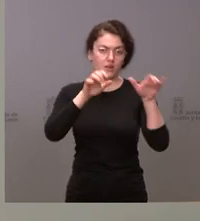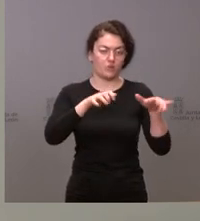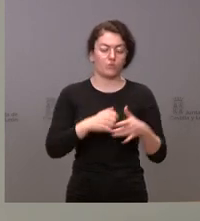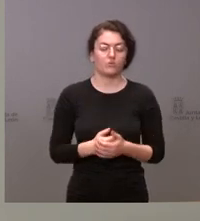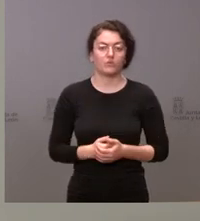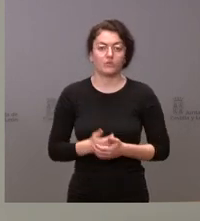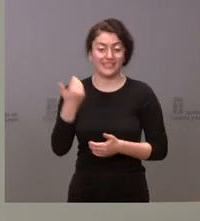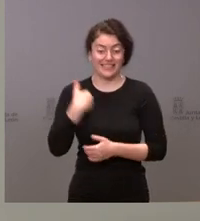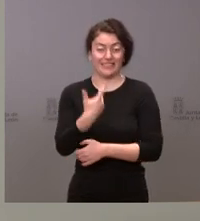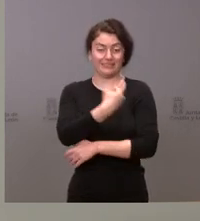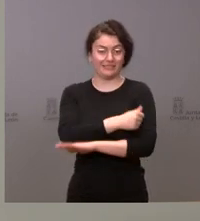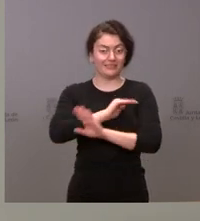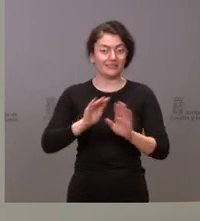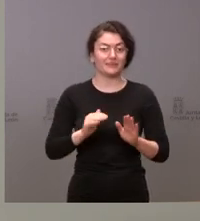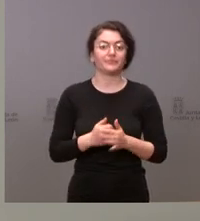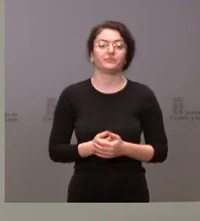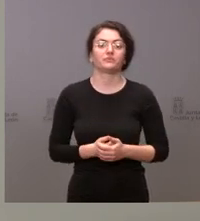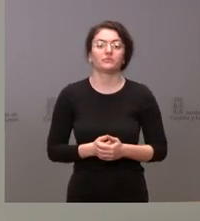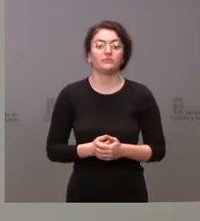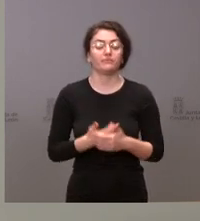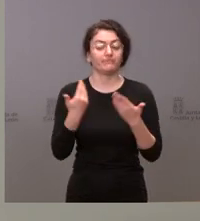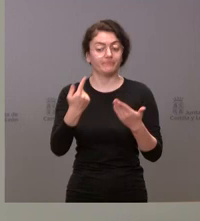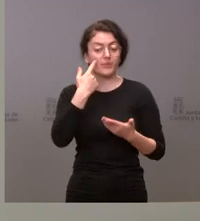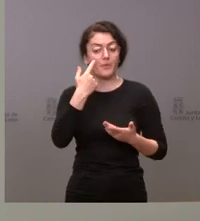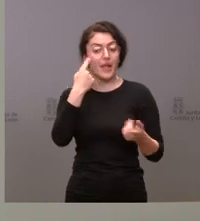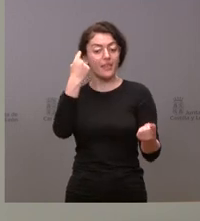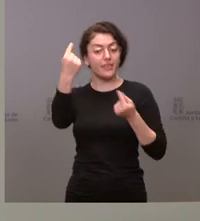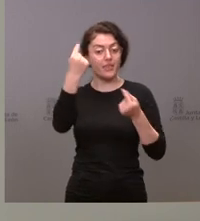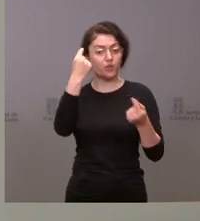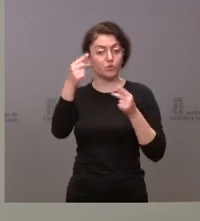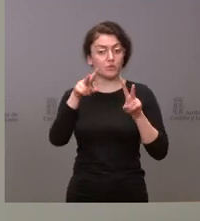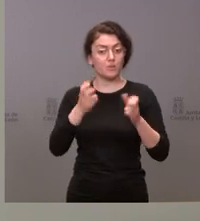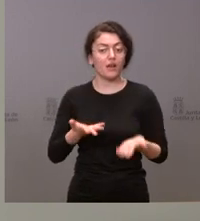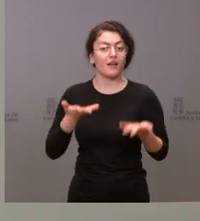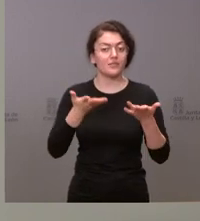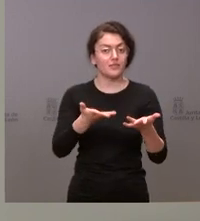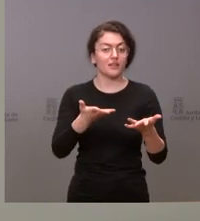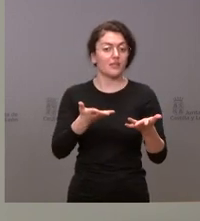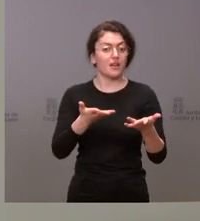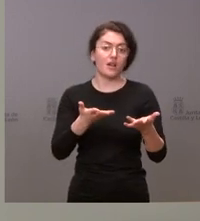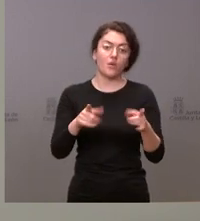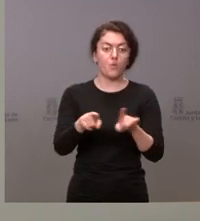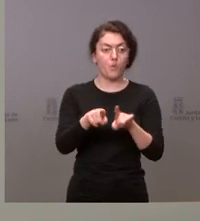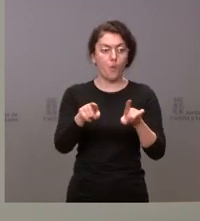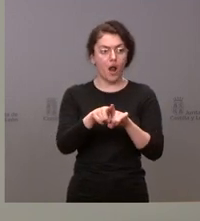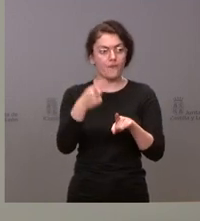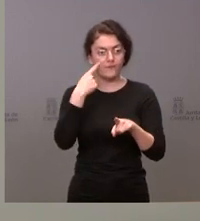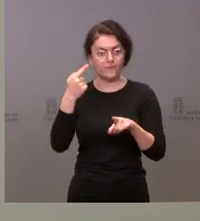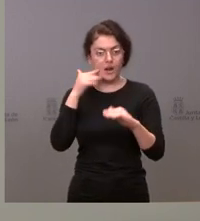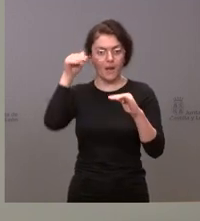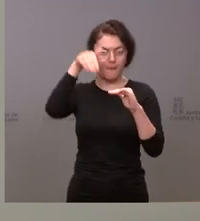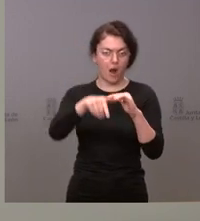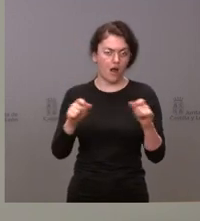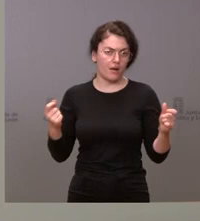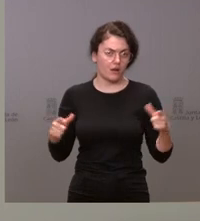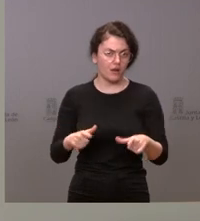Como ven ustedes, los datos asistenciales siguen esta tendencia a la baja, natural